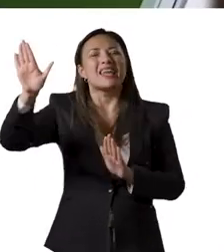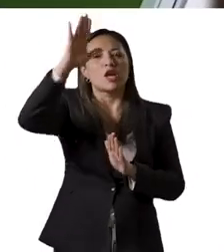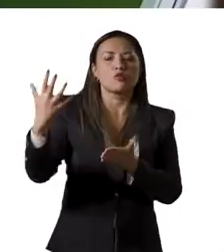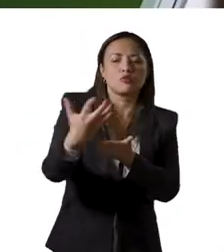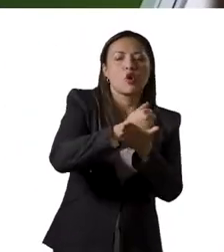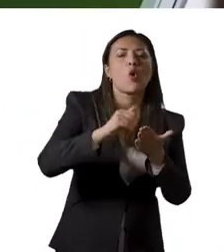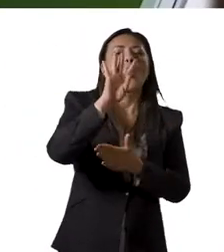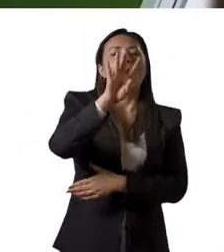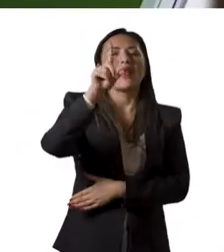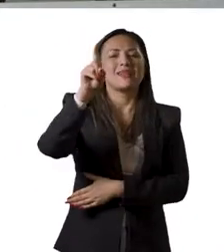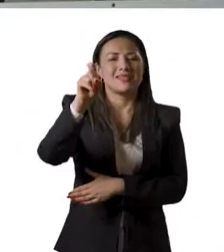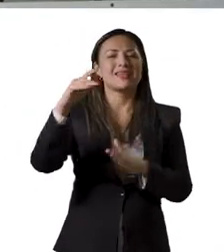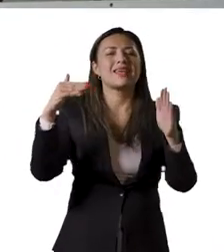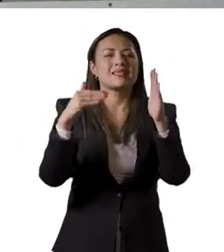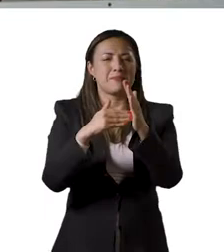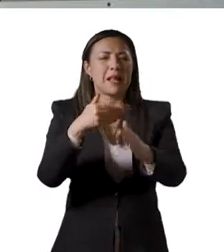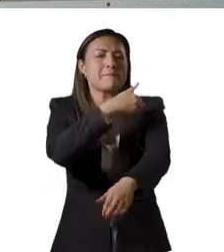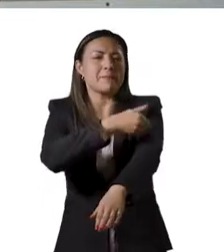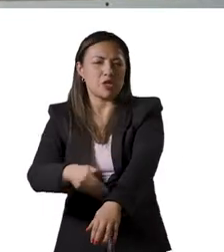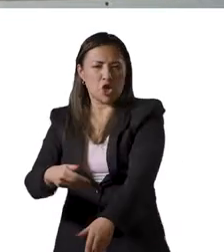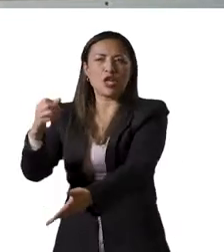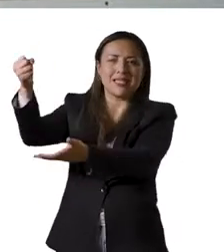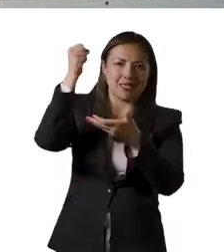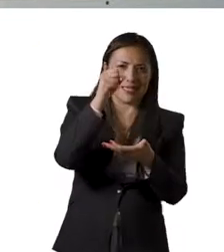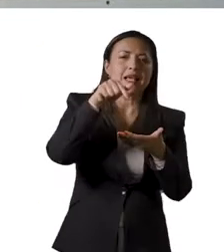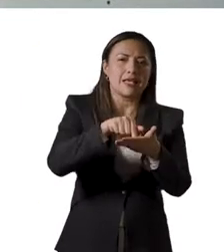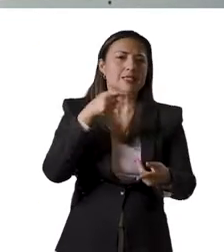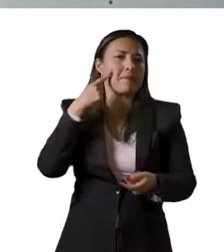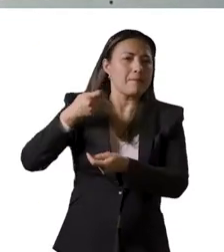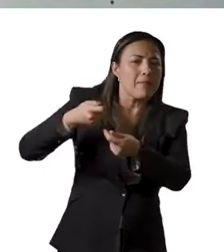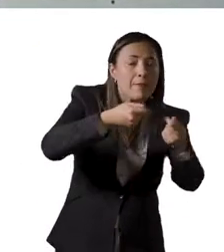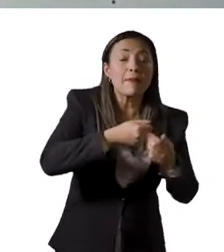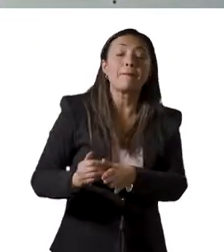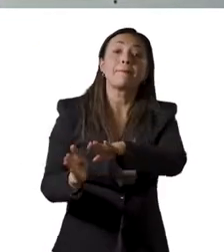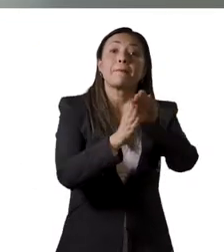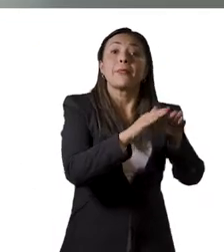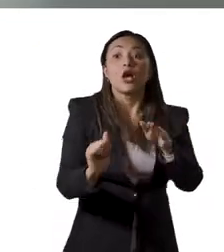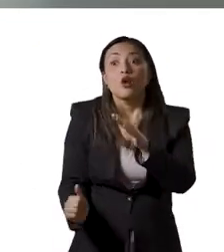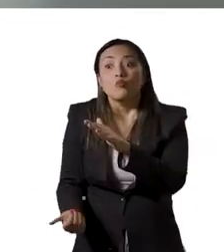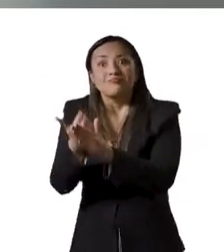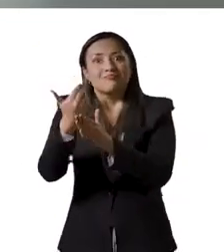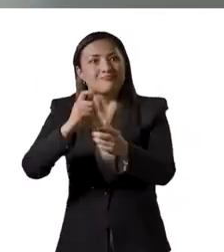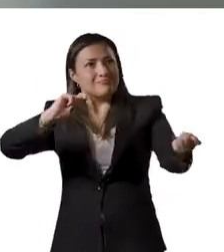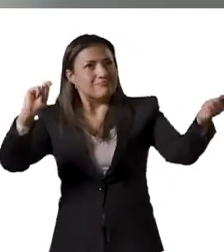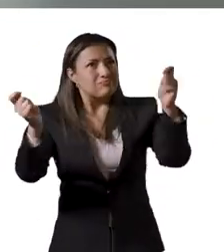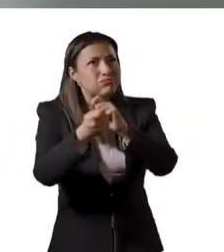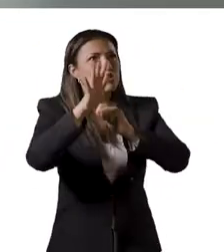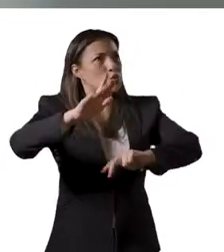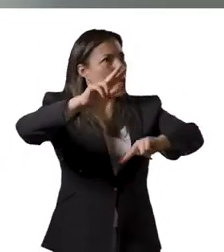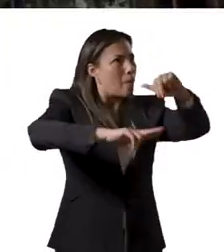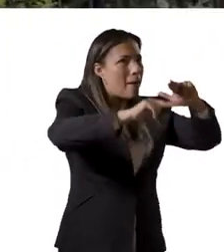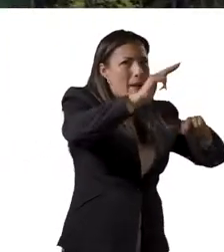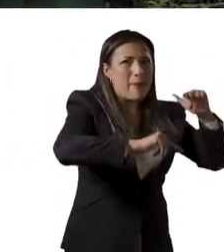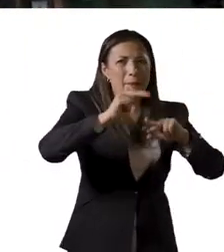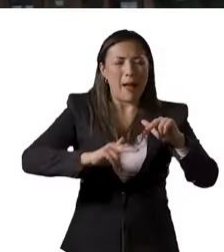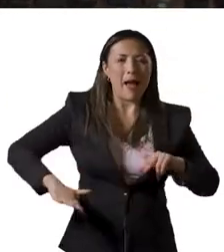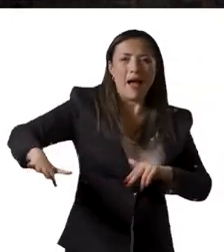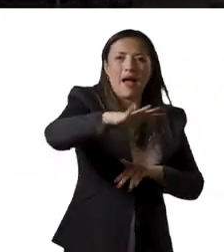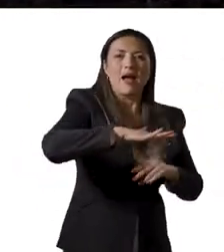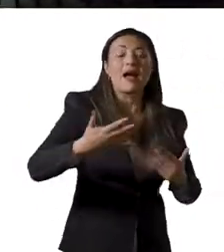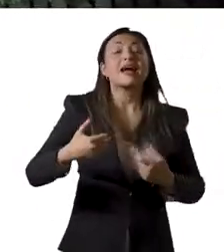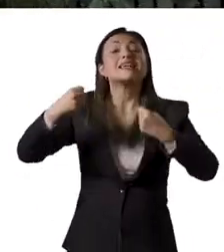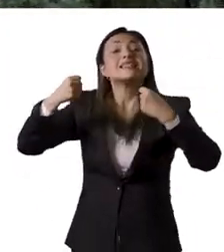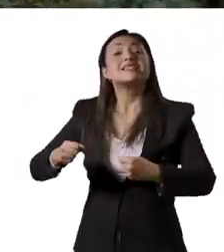estampillas regionales por valor de 46,223 millones de pesos. En la modernización y la